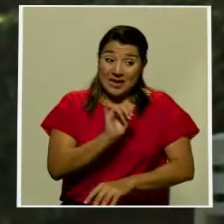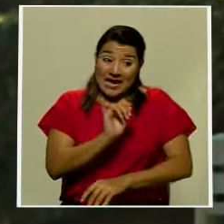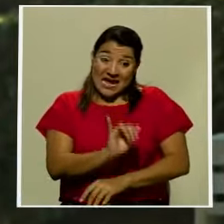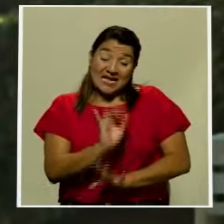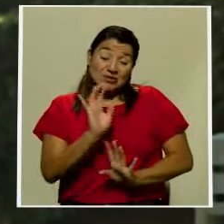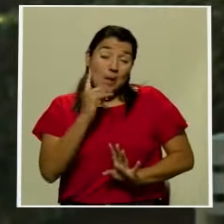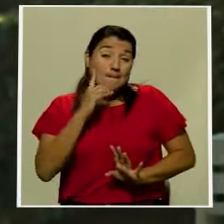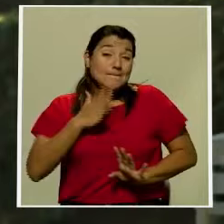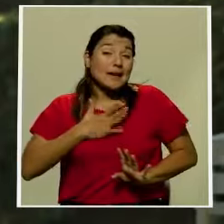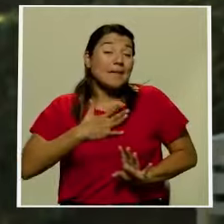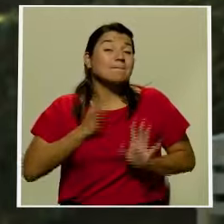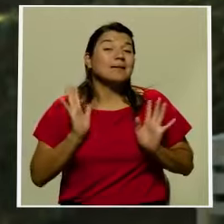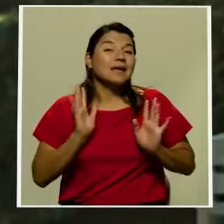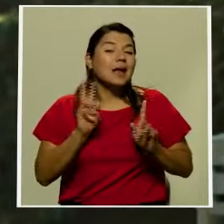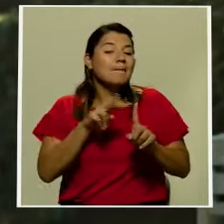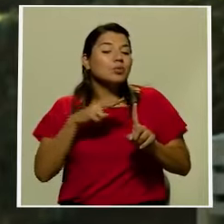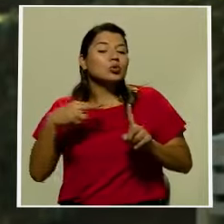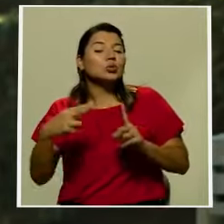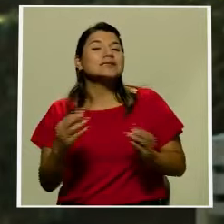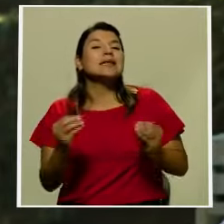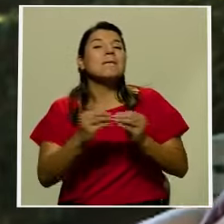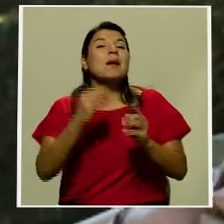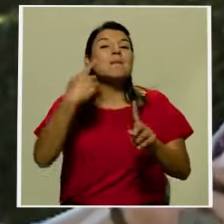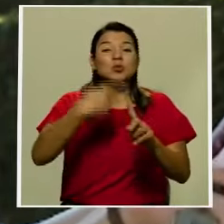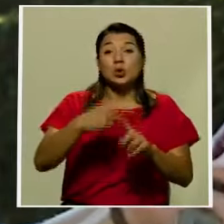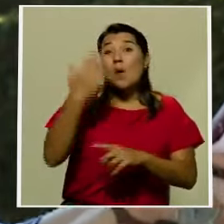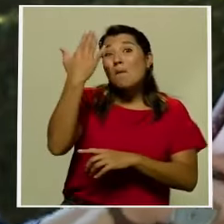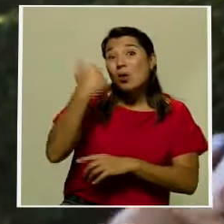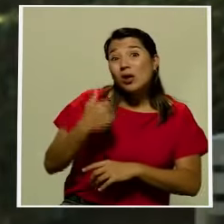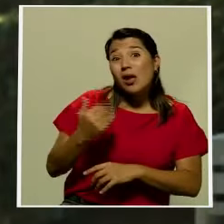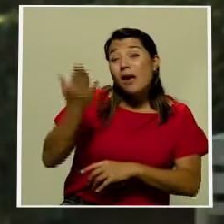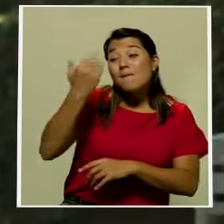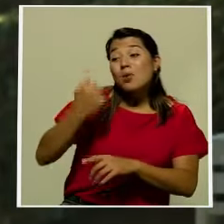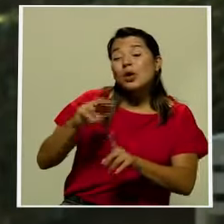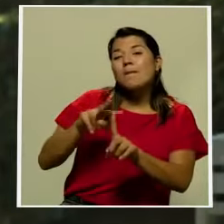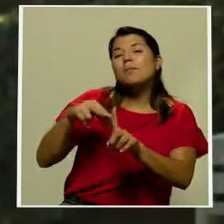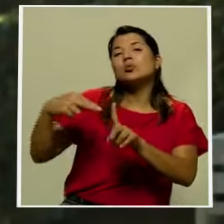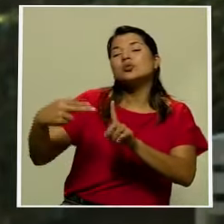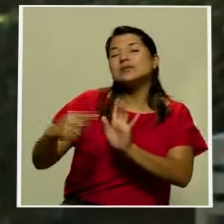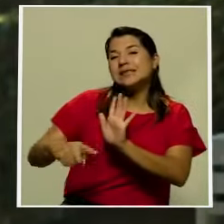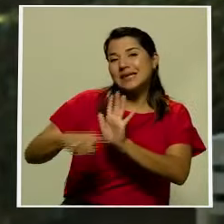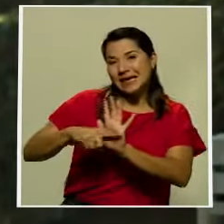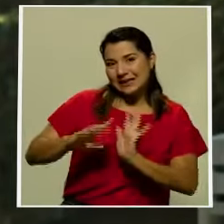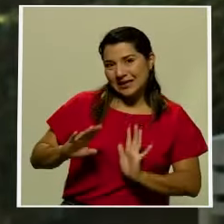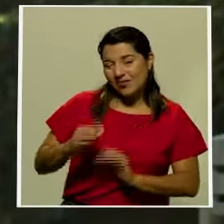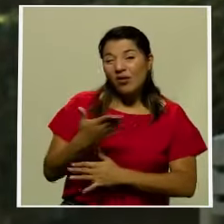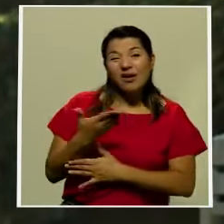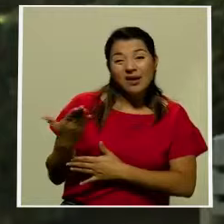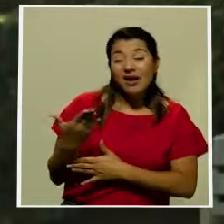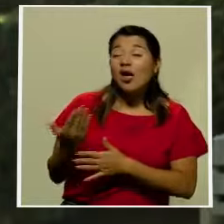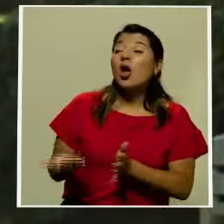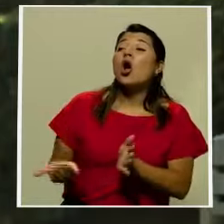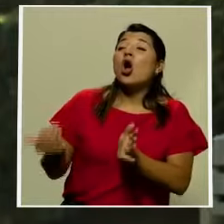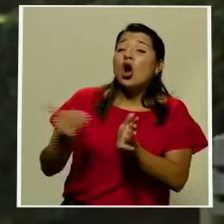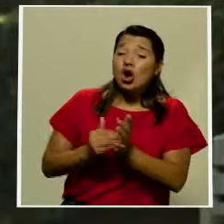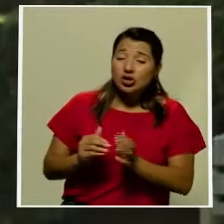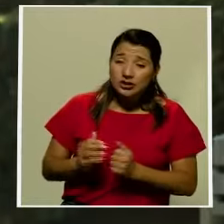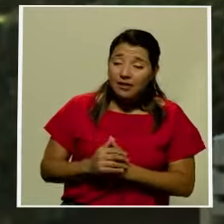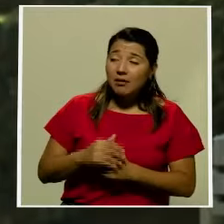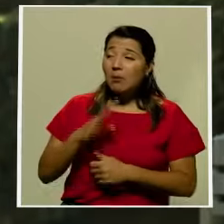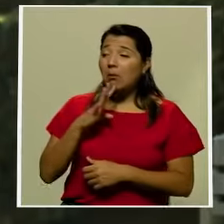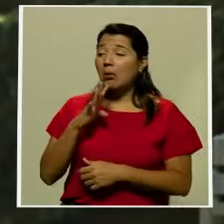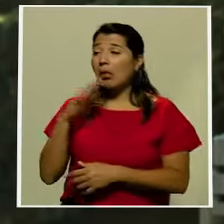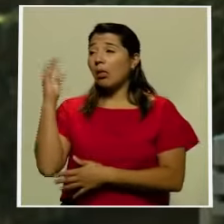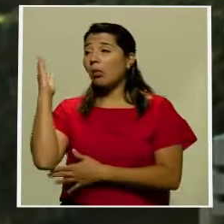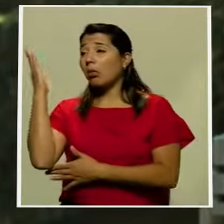porque el escenario más pesimista sería que se retomen discursos polarizantes que han estado dando